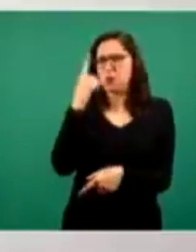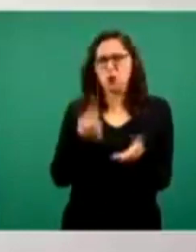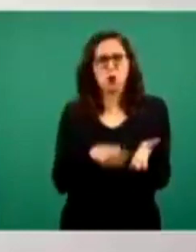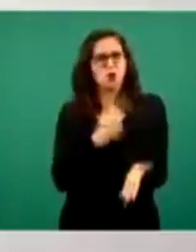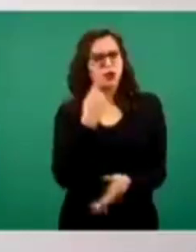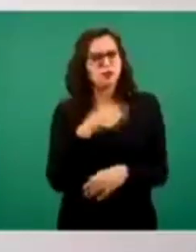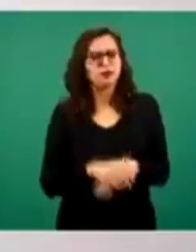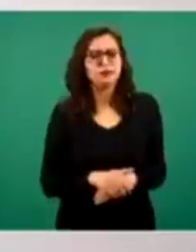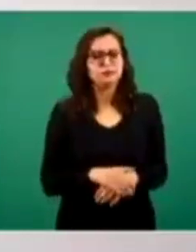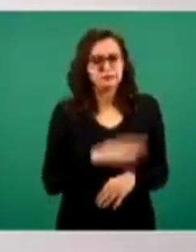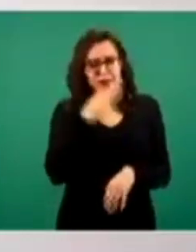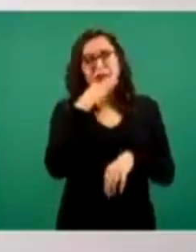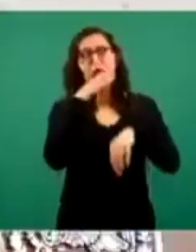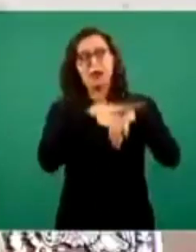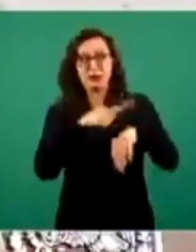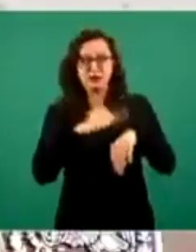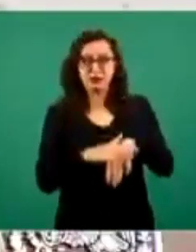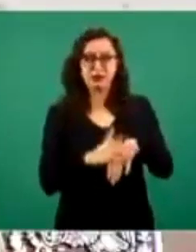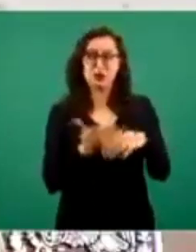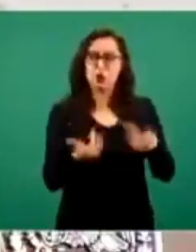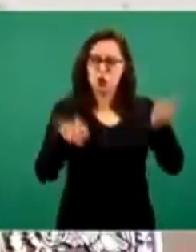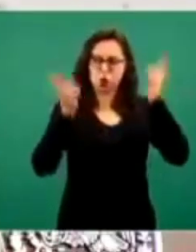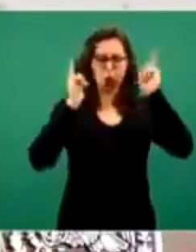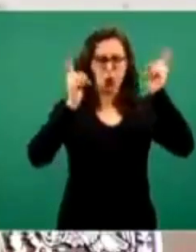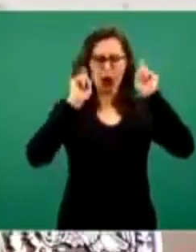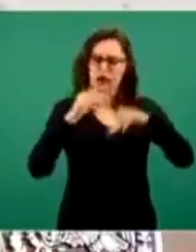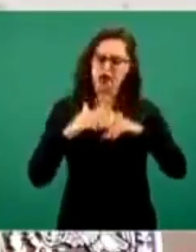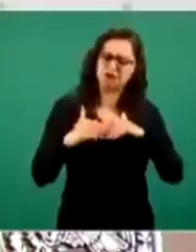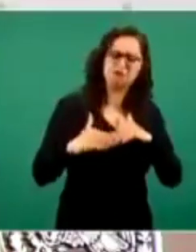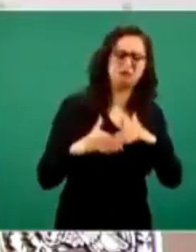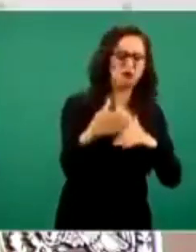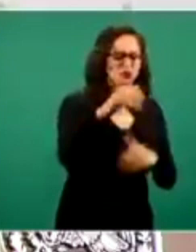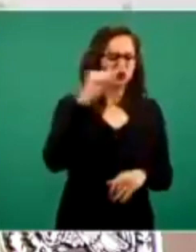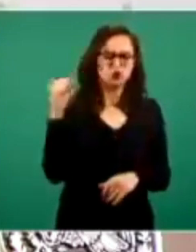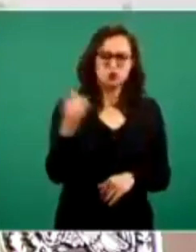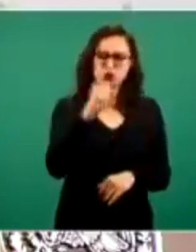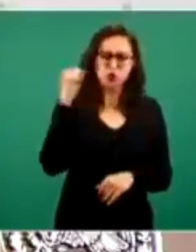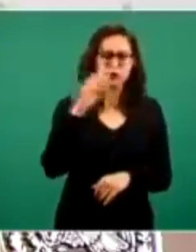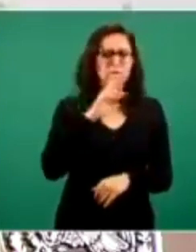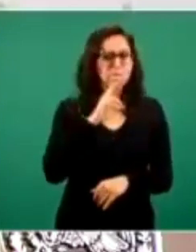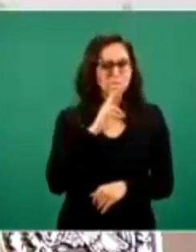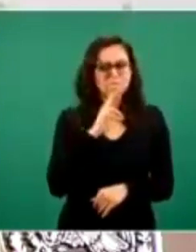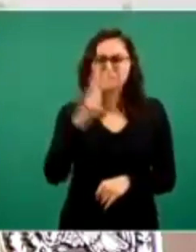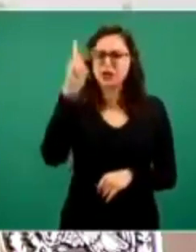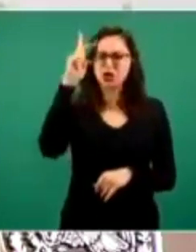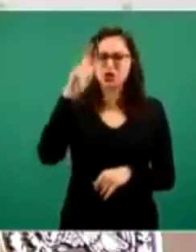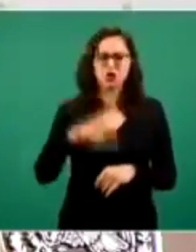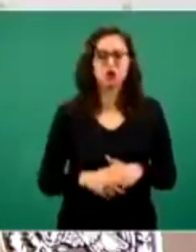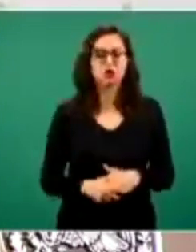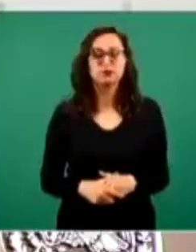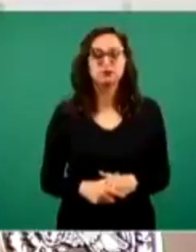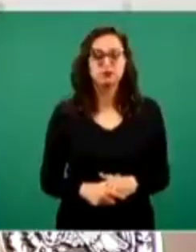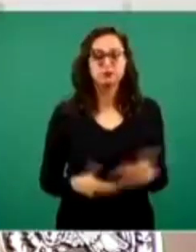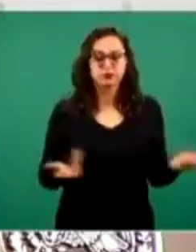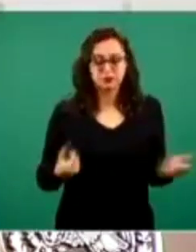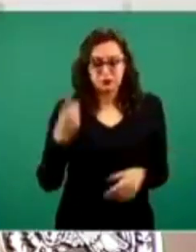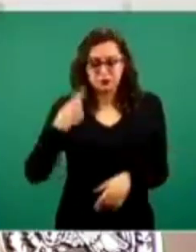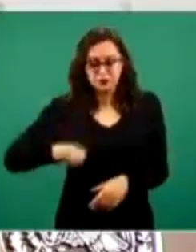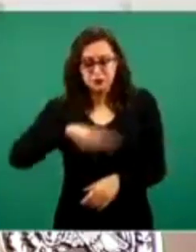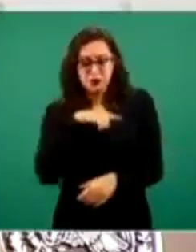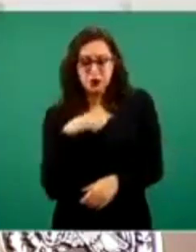le deseamos lo mejor y con nosotros no va a haber